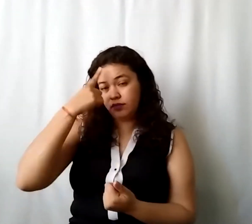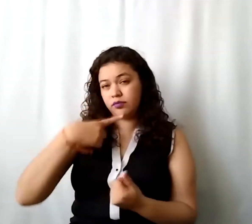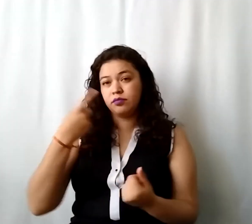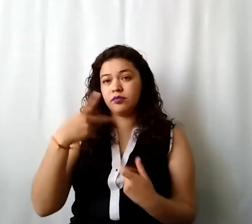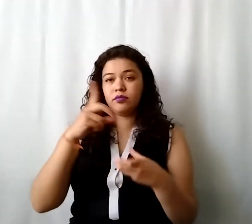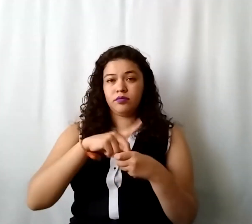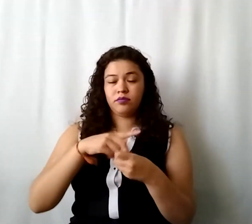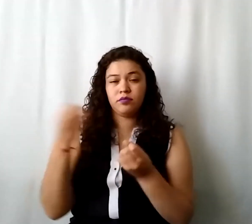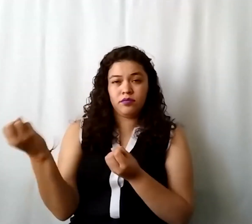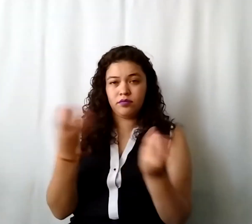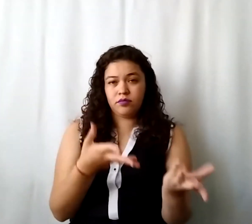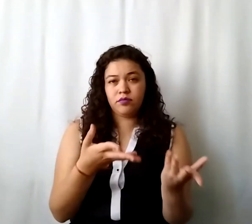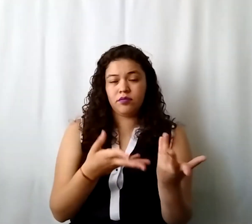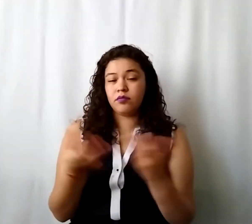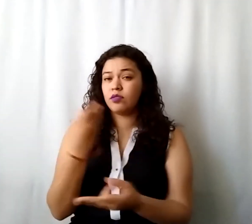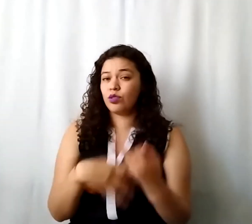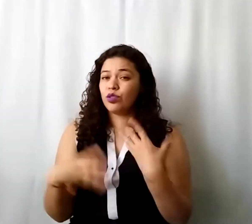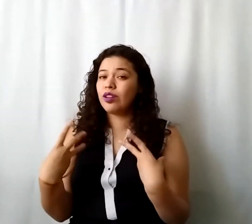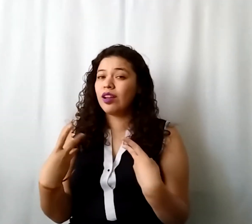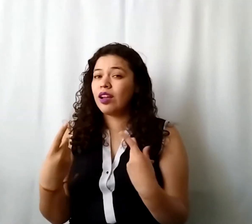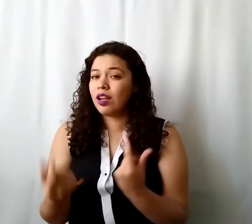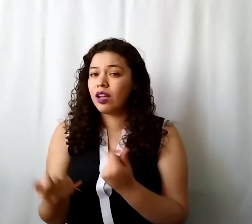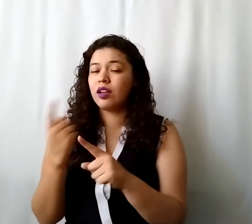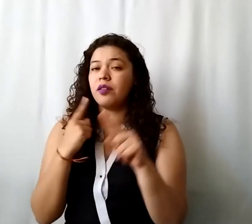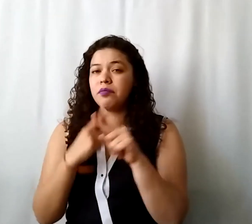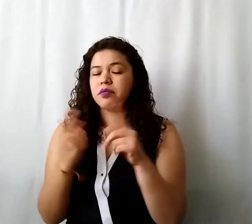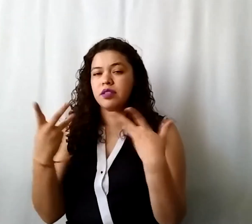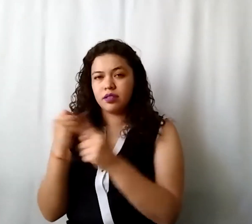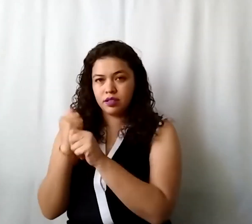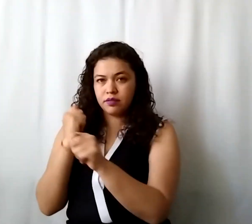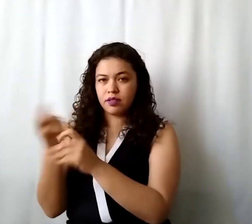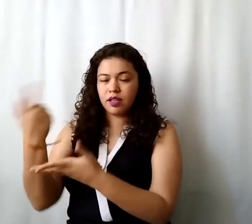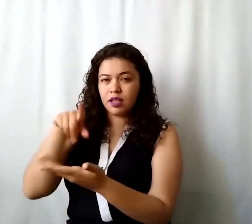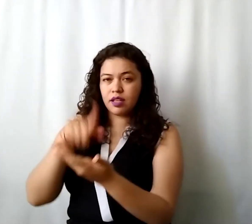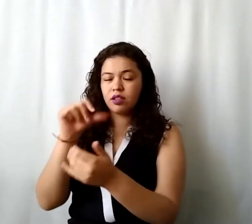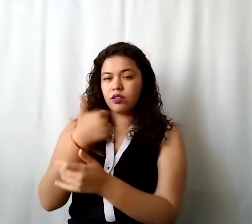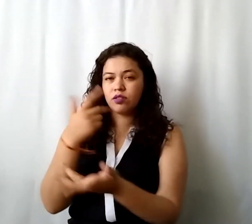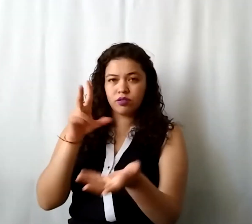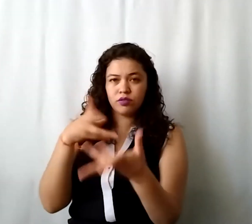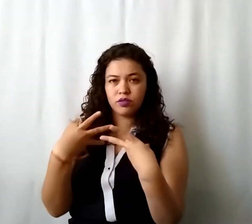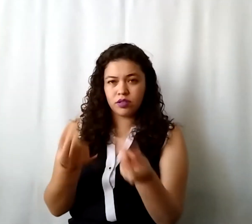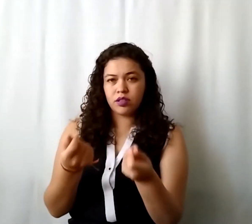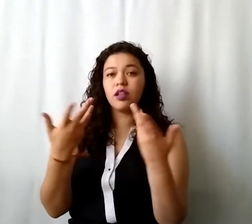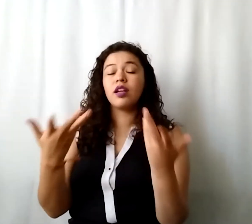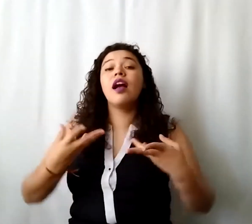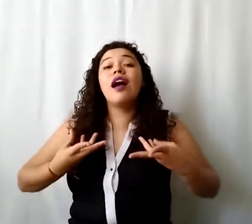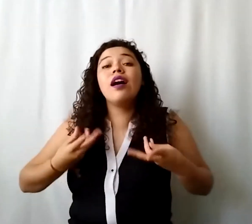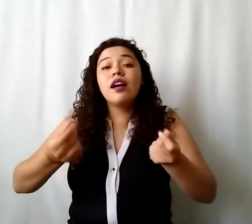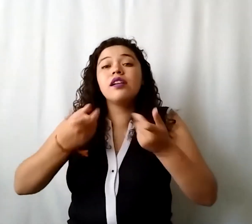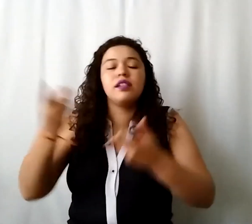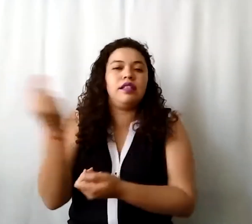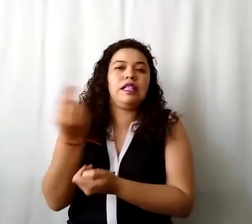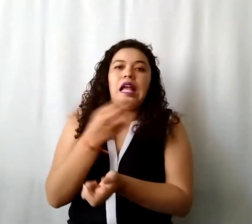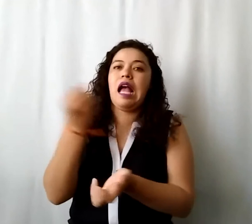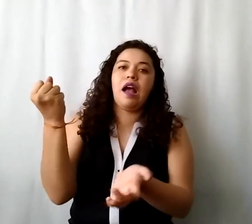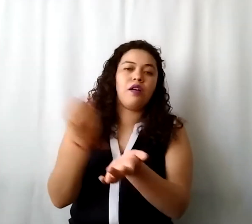donativos van a incluir todos esos gastos de transportes dentro de la cuenta de otros costos porque es un gasto que es indispensable de la